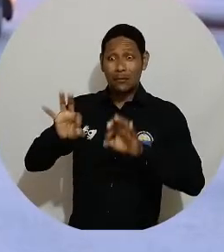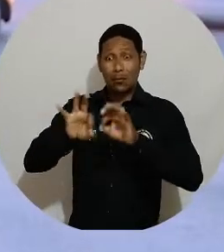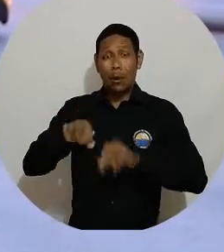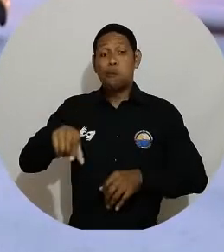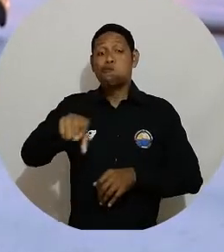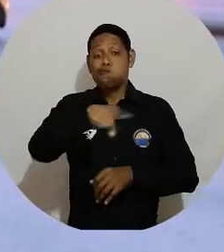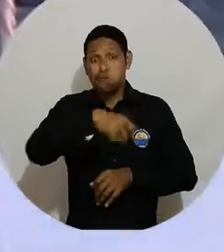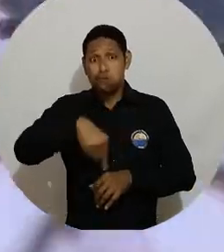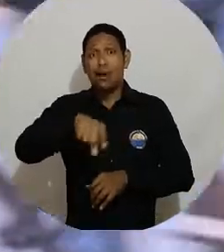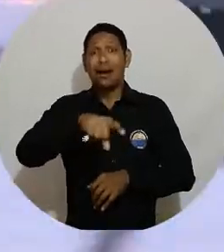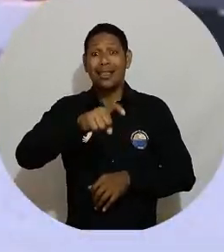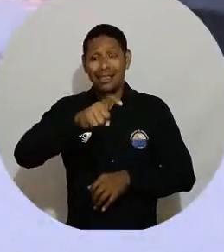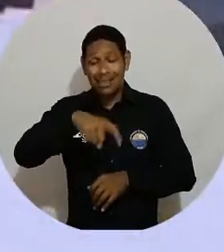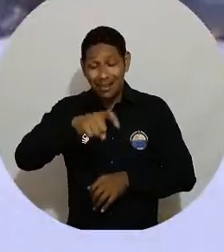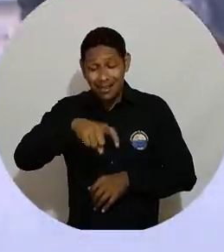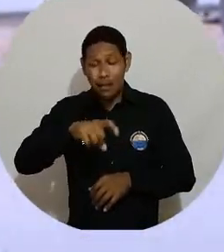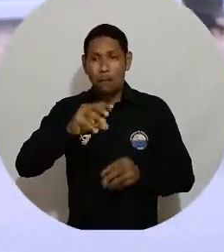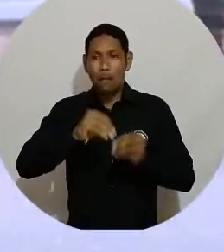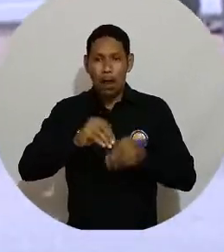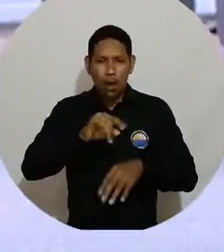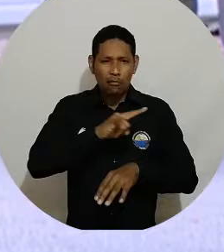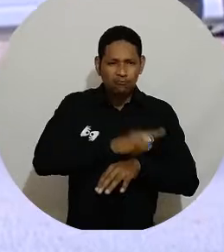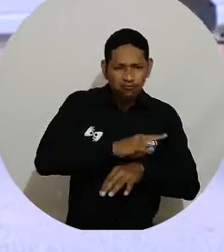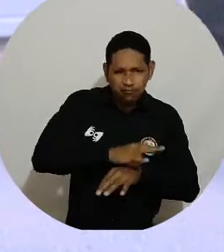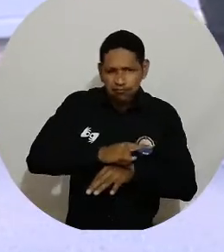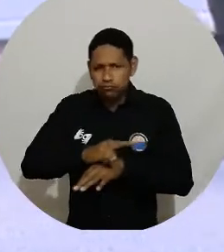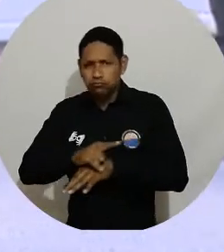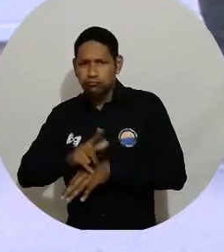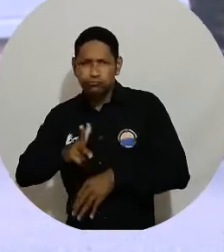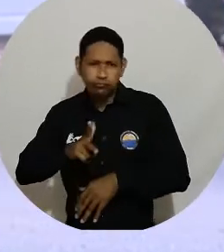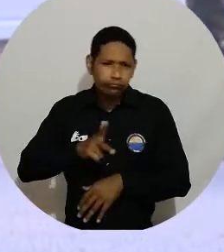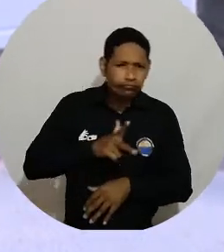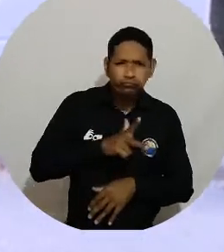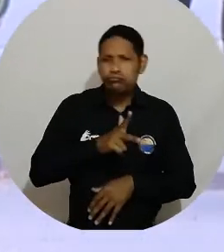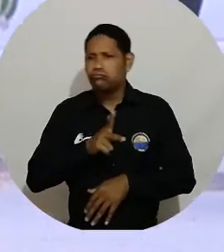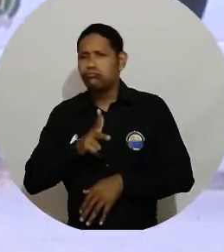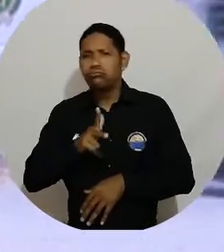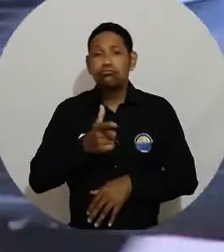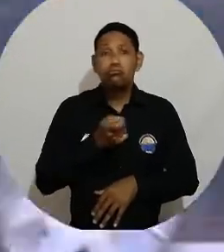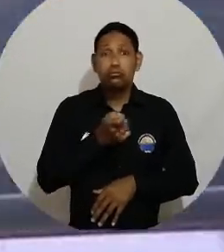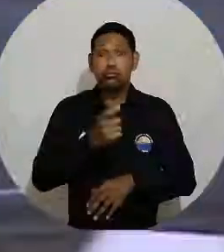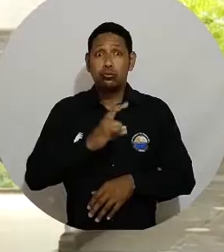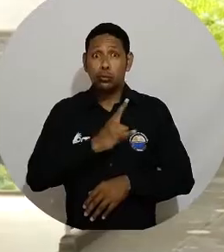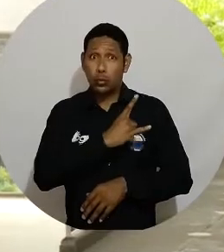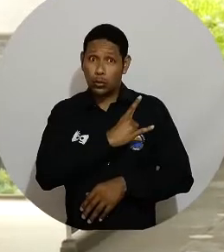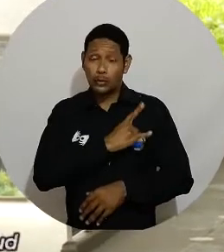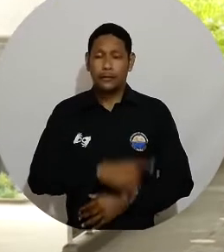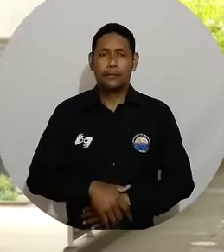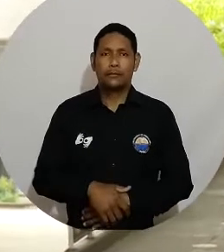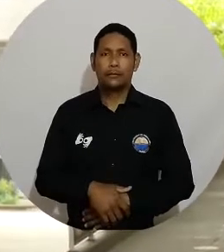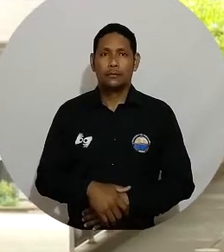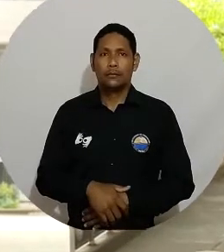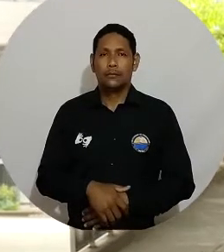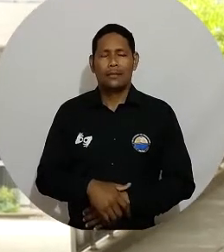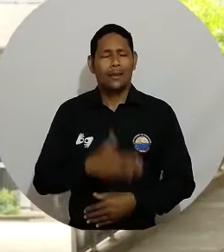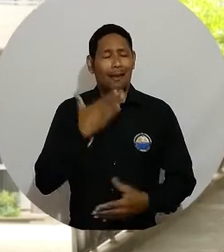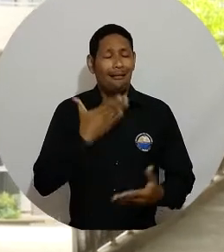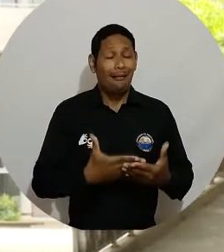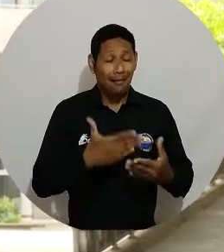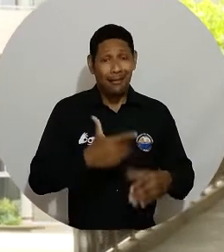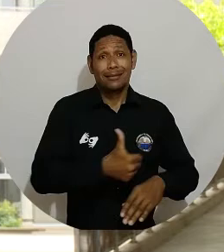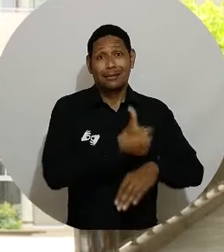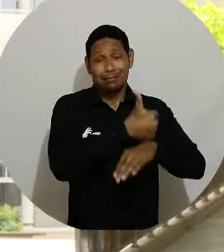de aumentar los controles y la vigilancia en el sector de la universidad. Primeramente pues agradecemos al rector